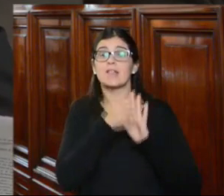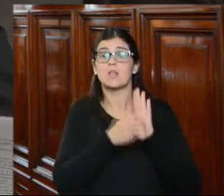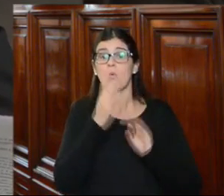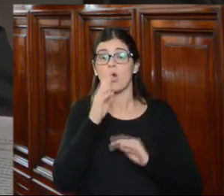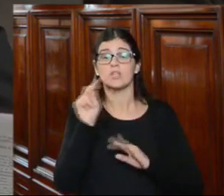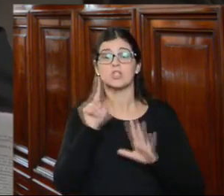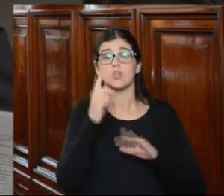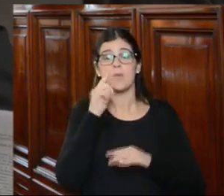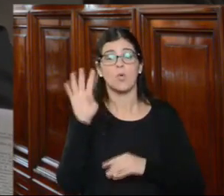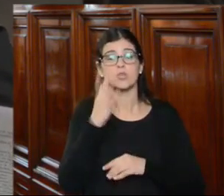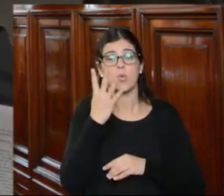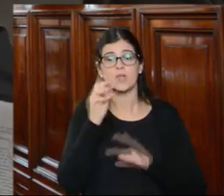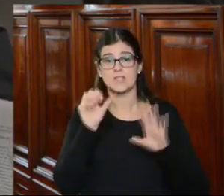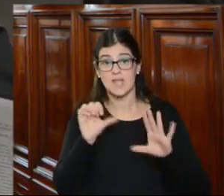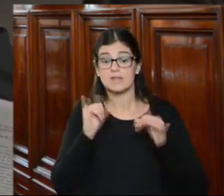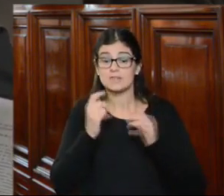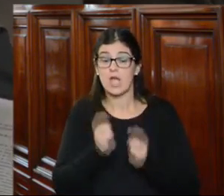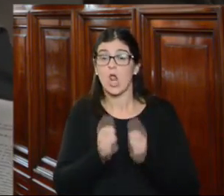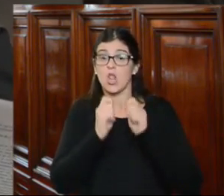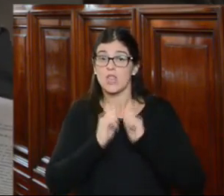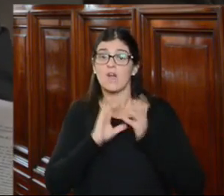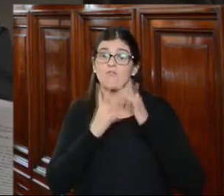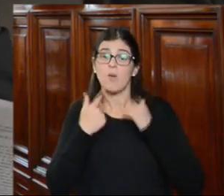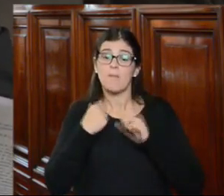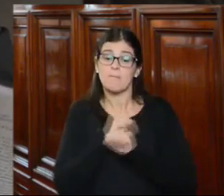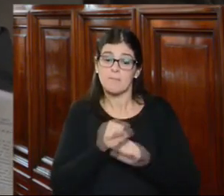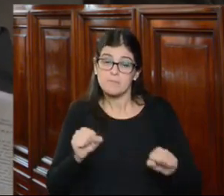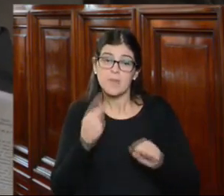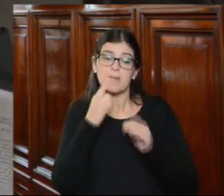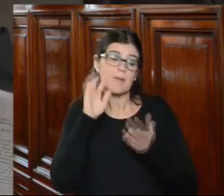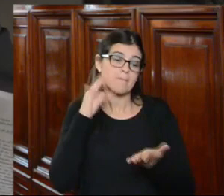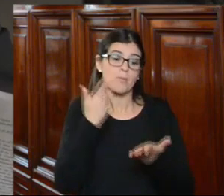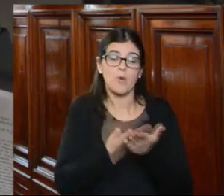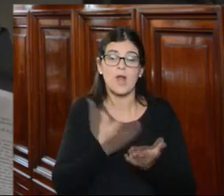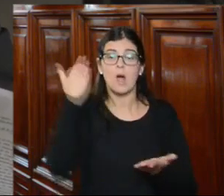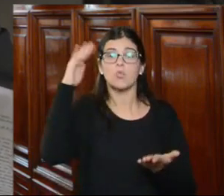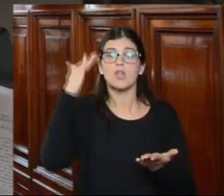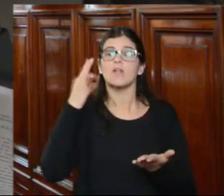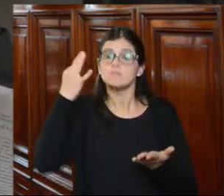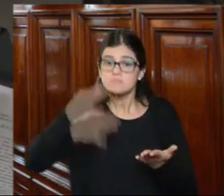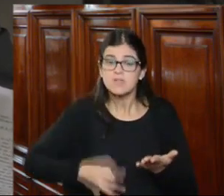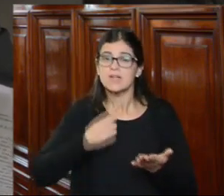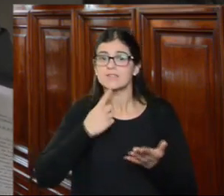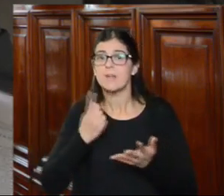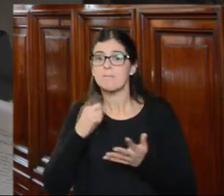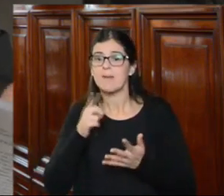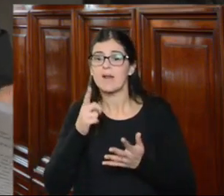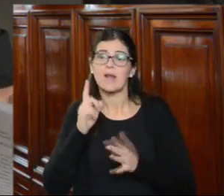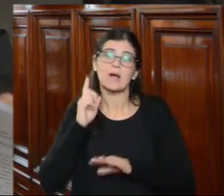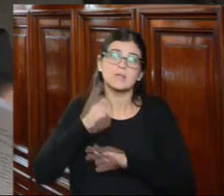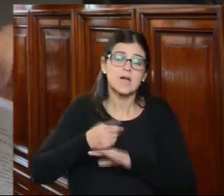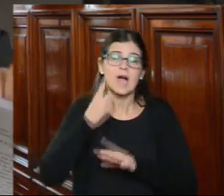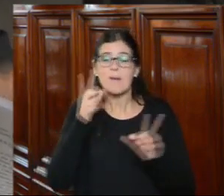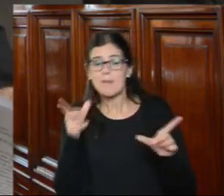.446 nos otorga competencia para proponer a las autoridades competentes las medidas que estime pertinentes para